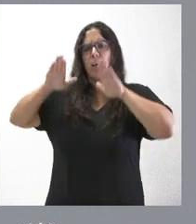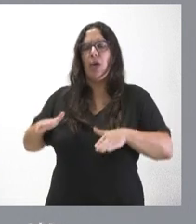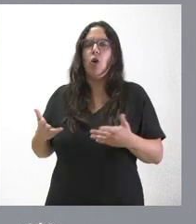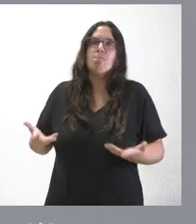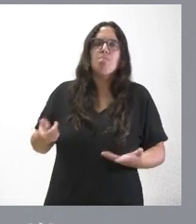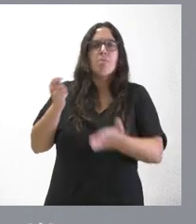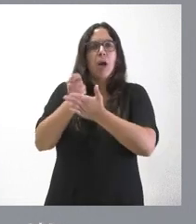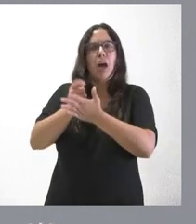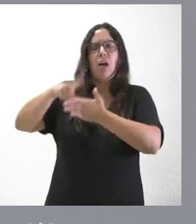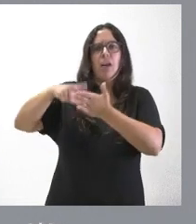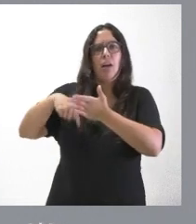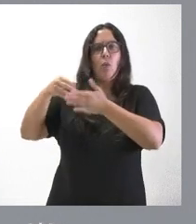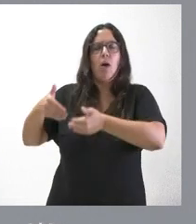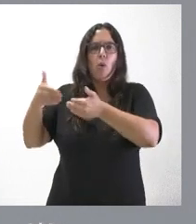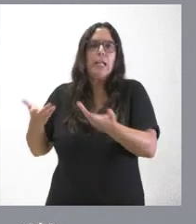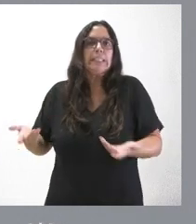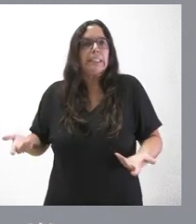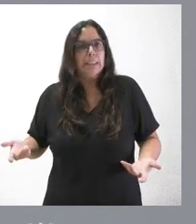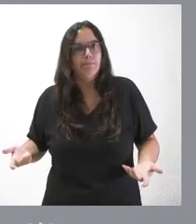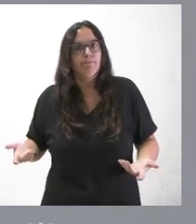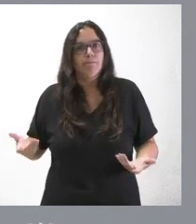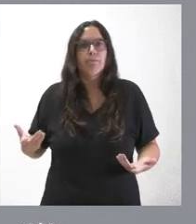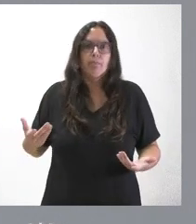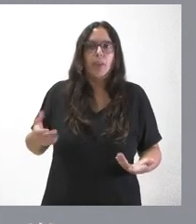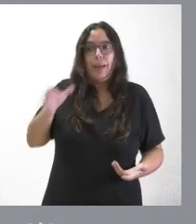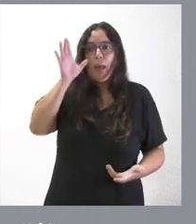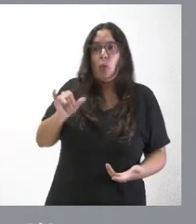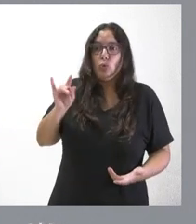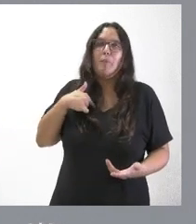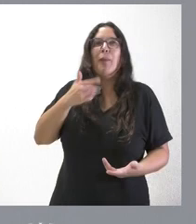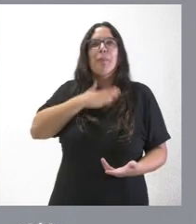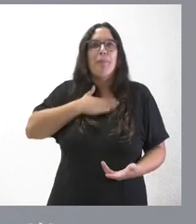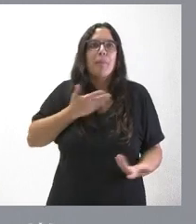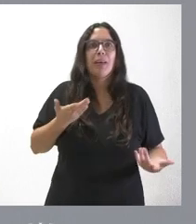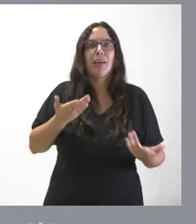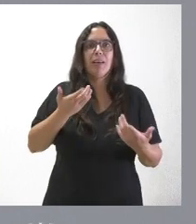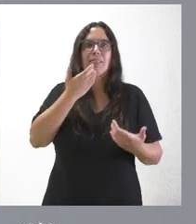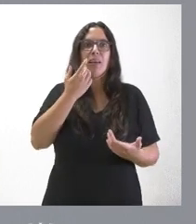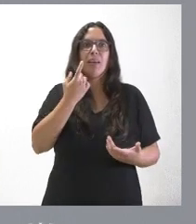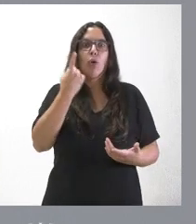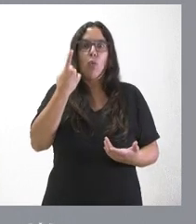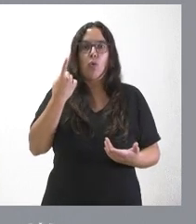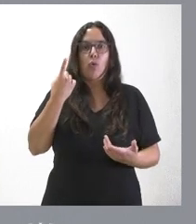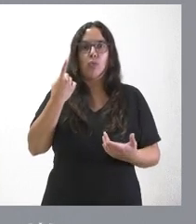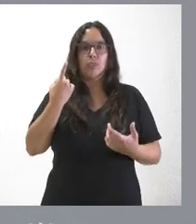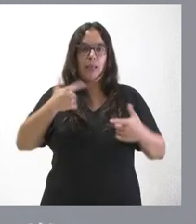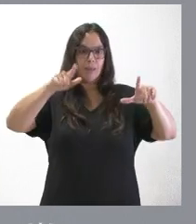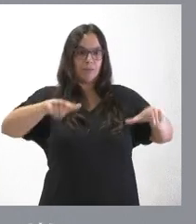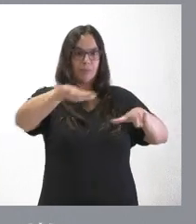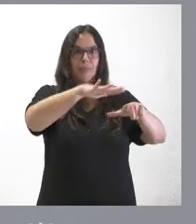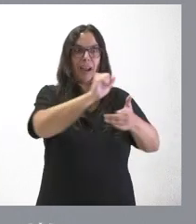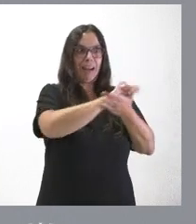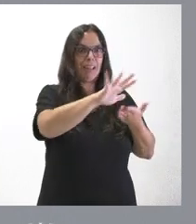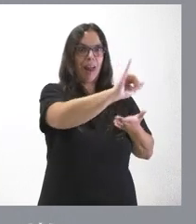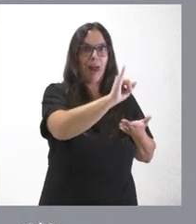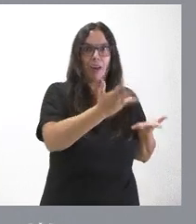sigo pagando un alquiler, pues todo podemos escucharlo. Pero a mí la idea de cuando uno tiene un espacio físico que es gratuito,